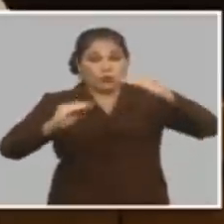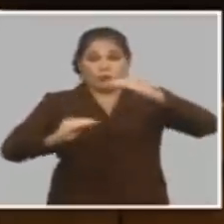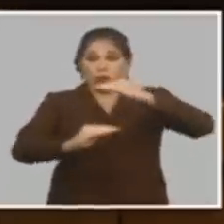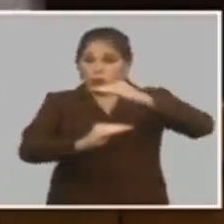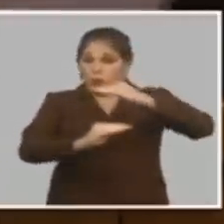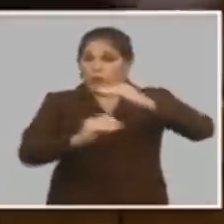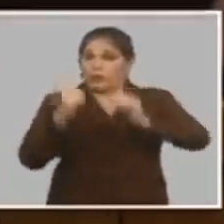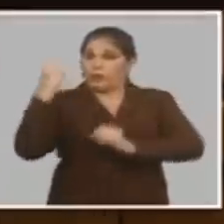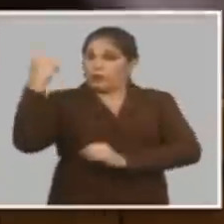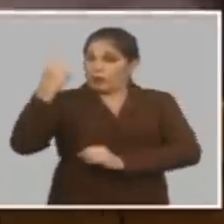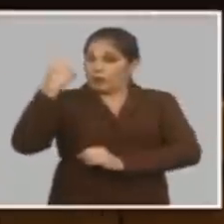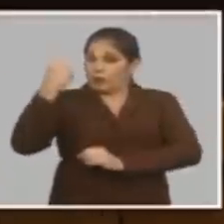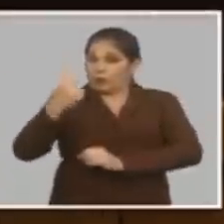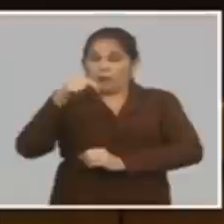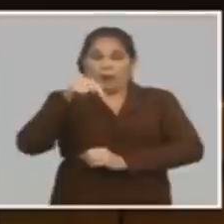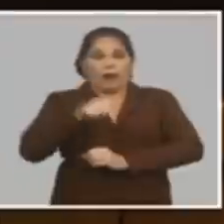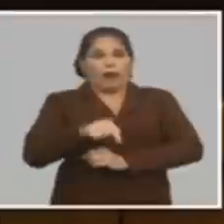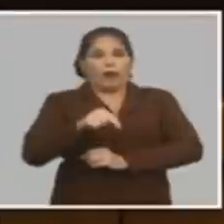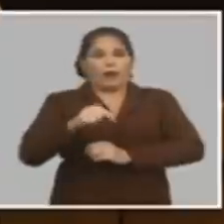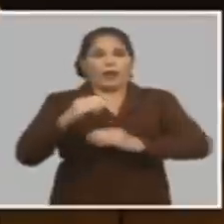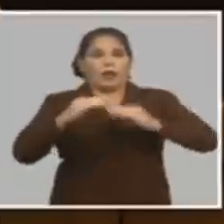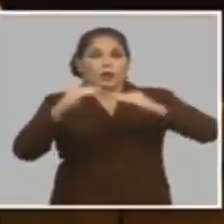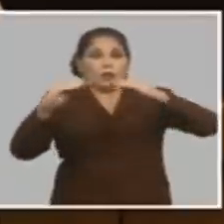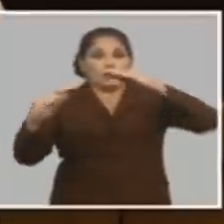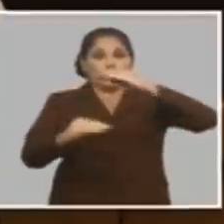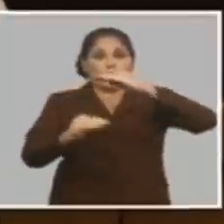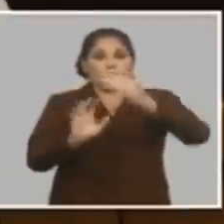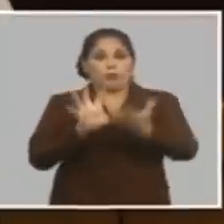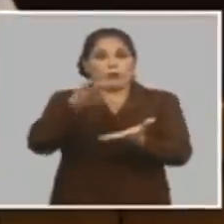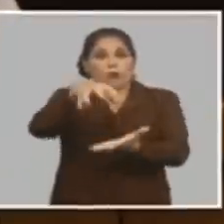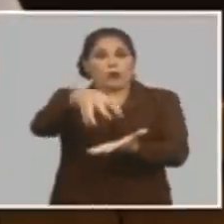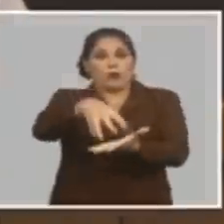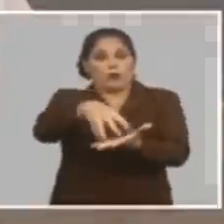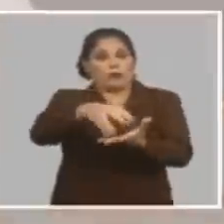nacional ahora pusieron ahí la subordinación local